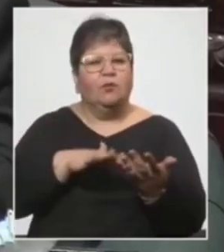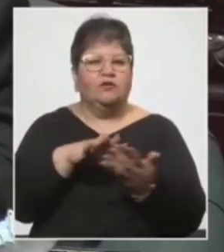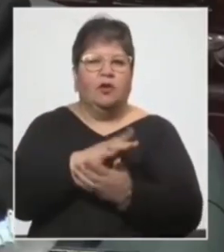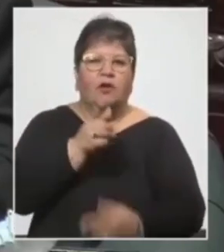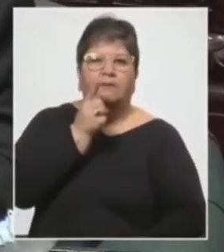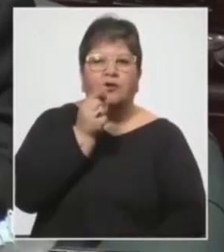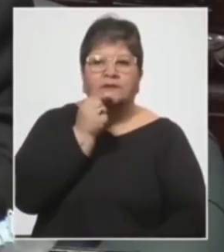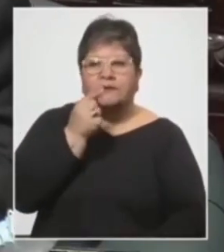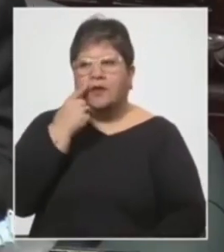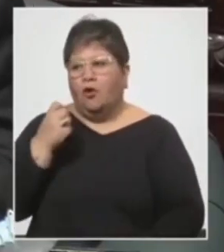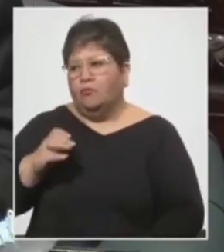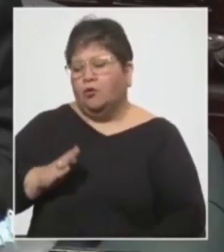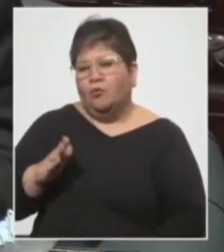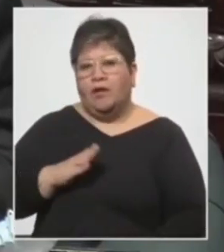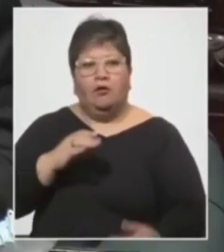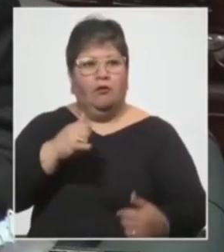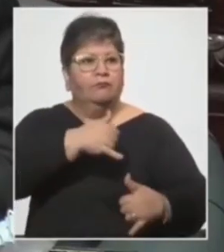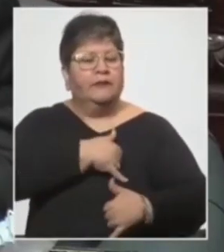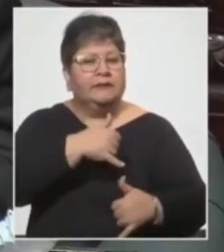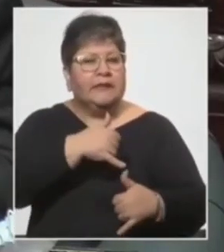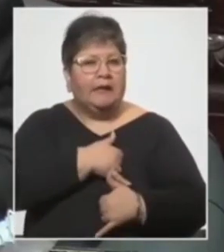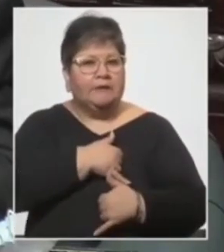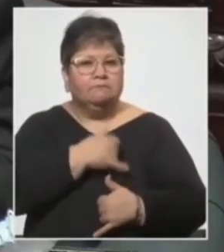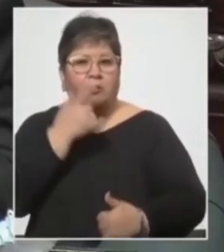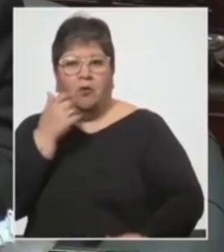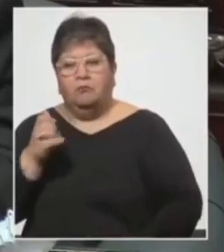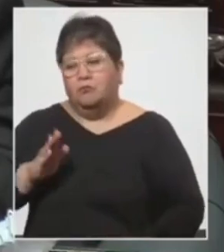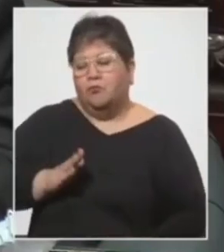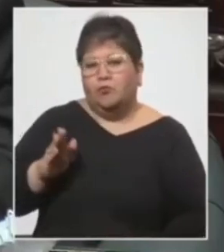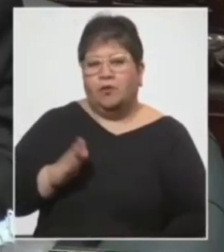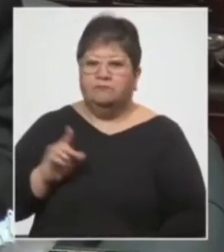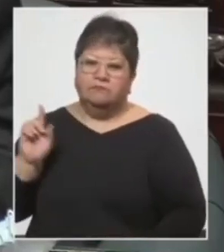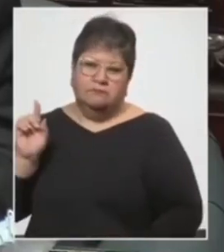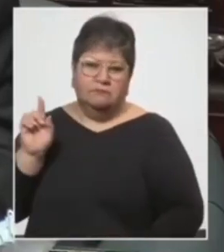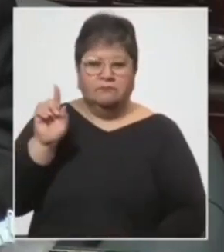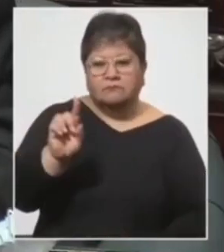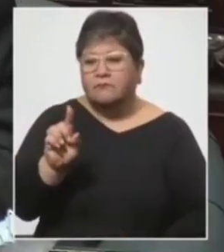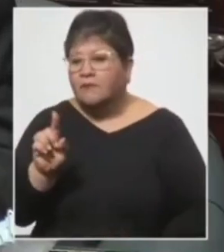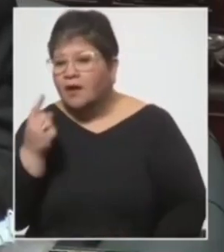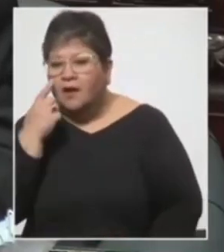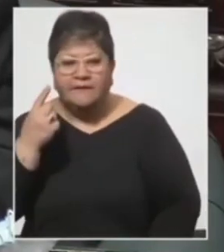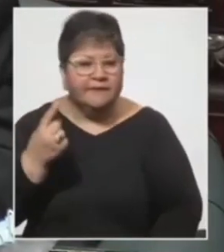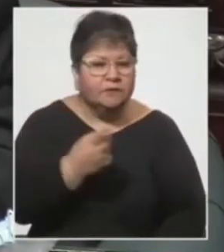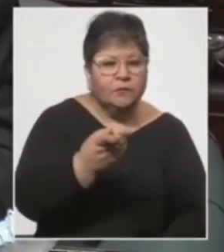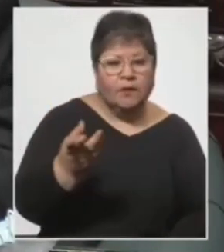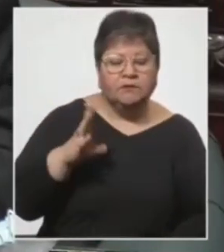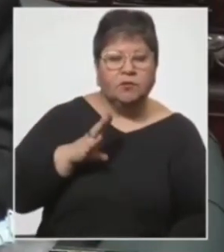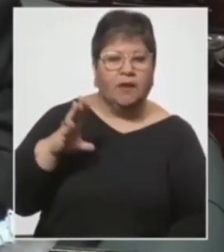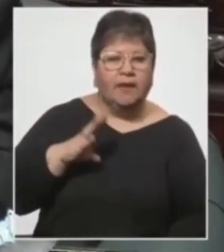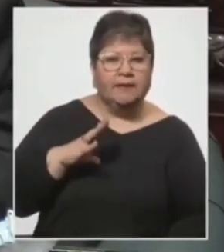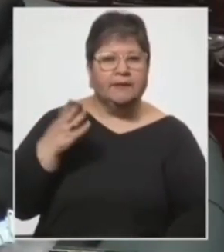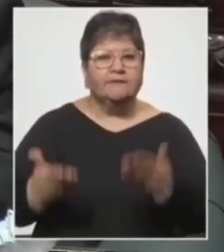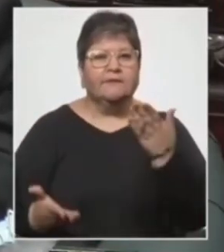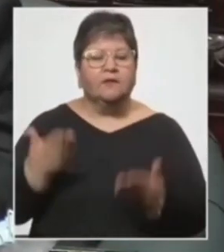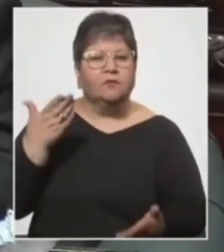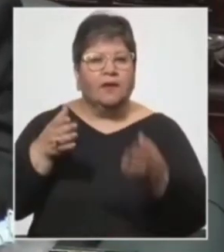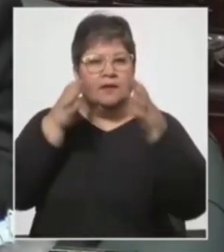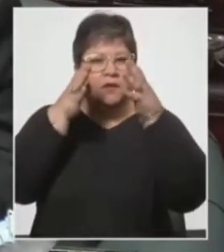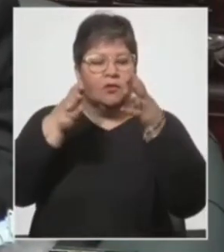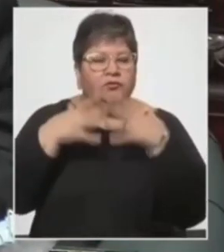policía, un militar, una militar, tengan que evaluar el riesgo sanitario en cada situación.